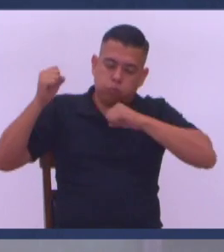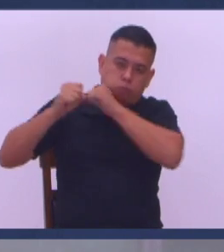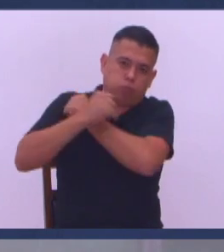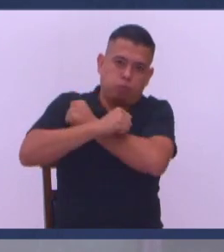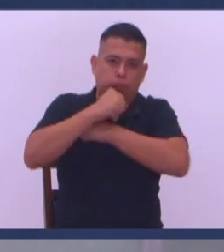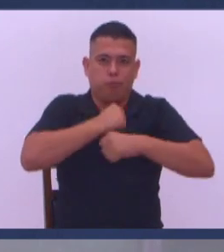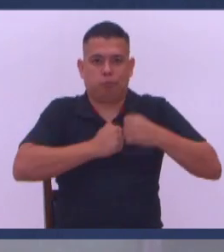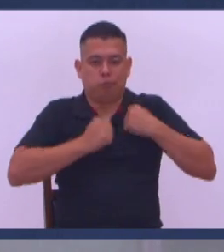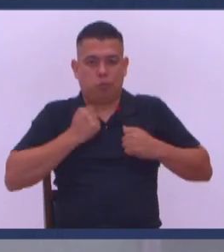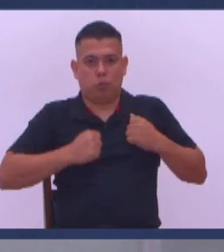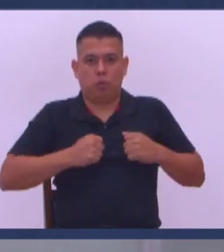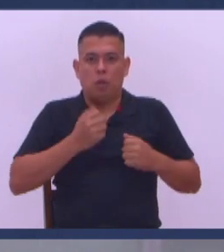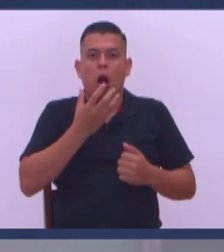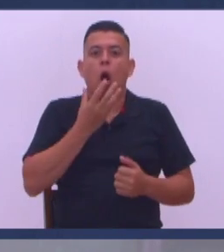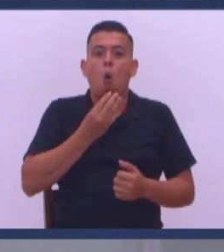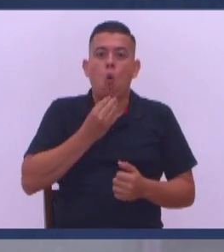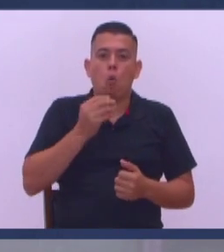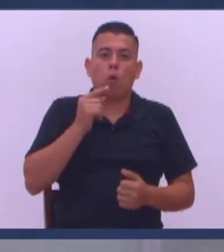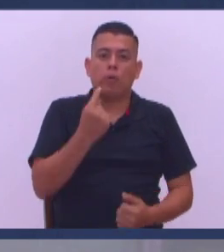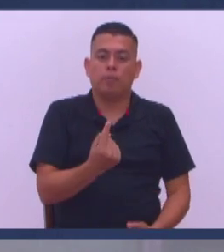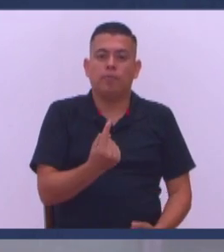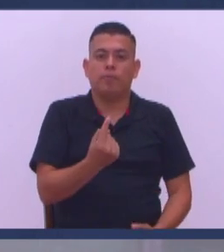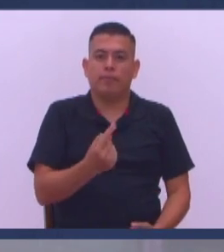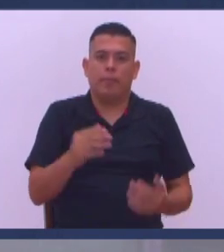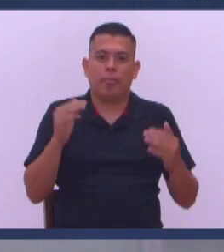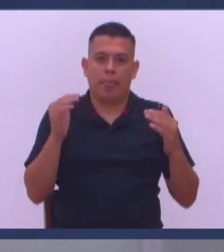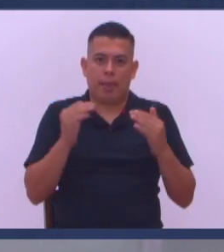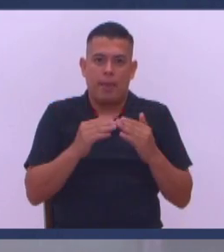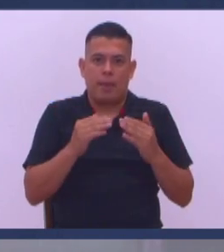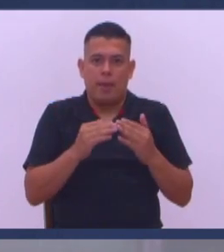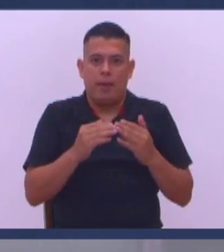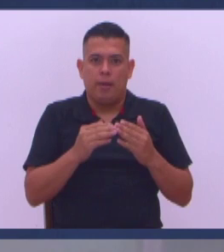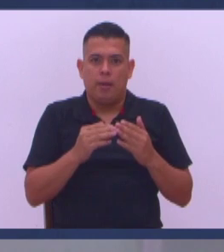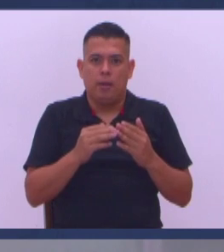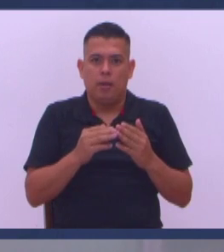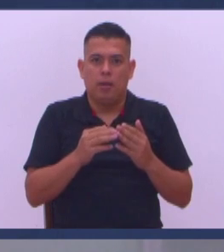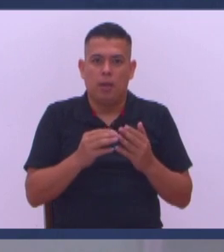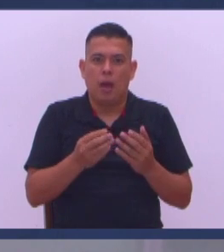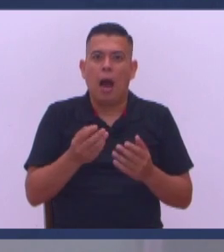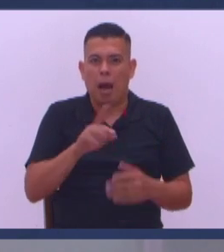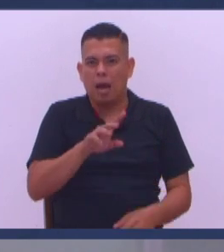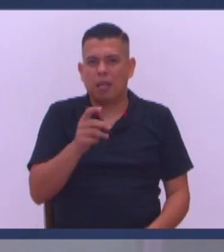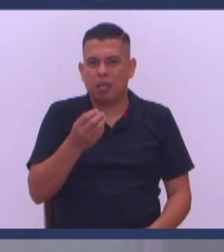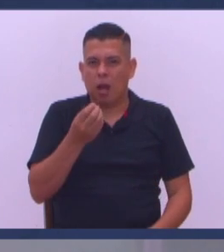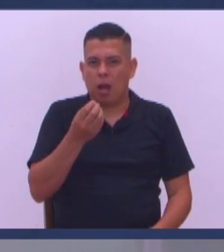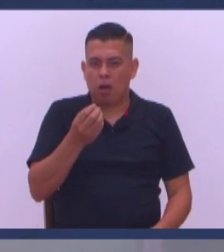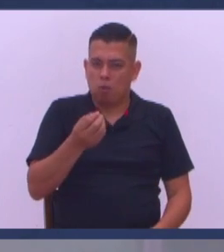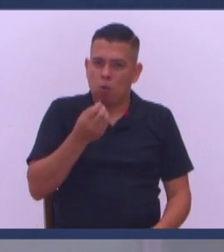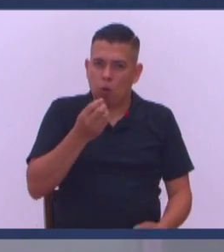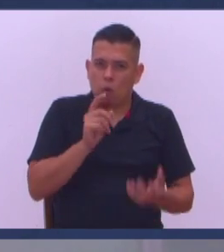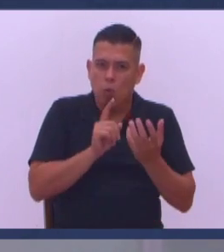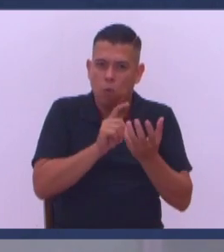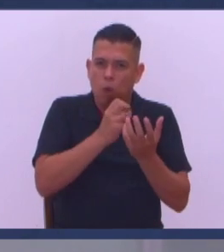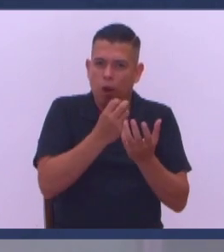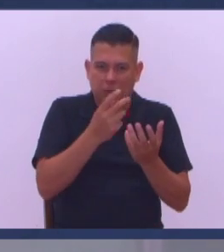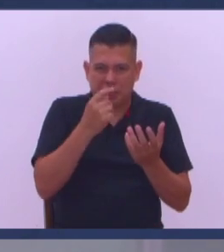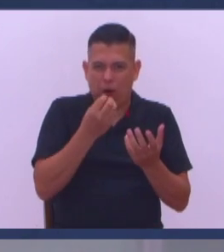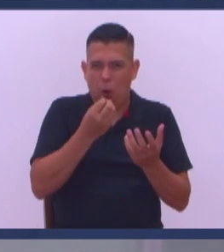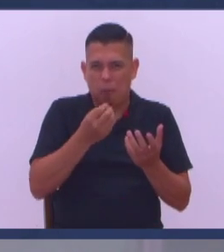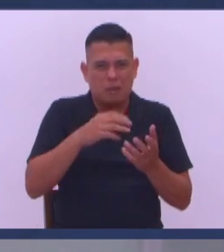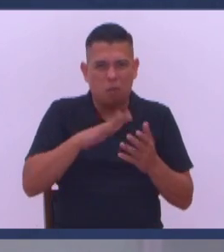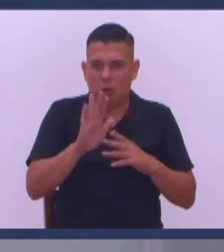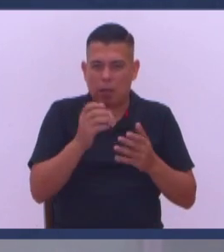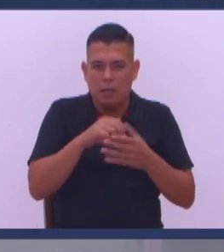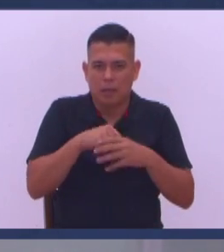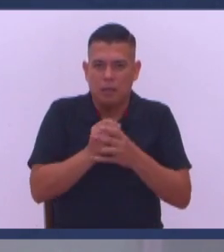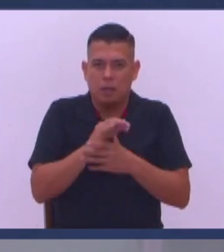Y luego El judío Se acuerda que hablamos El otro día Tus discípulos Comen y comen Y no se lavan las manos Para el judaísmo También